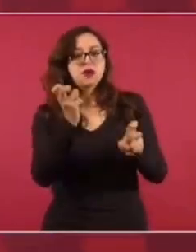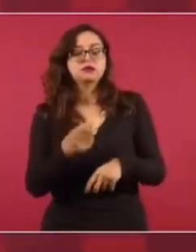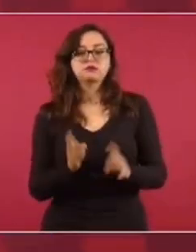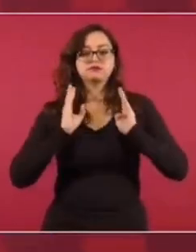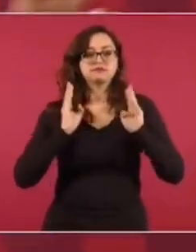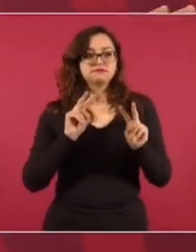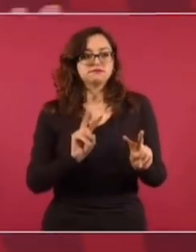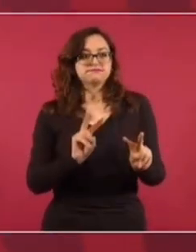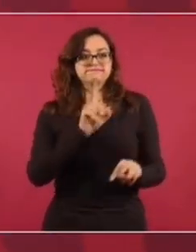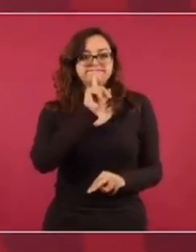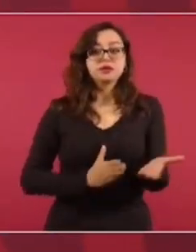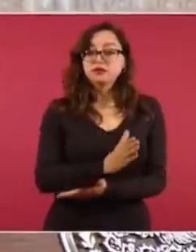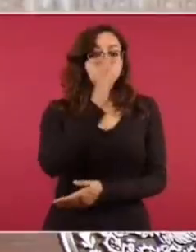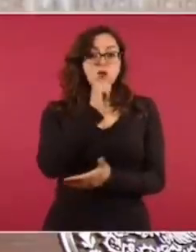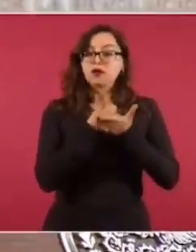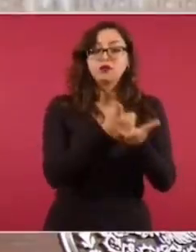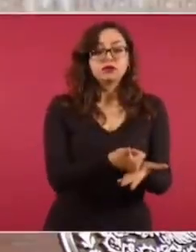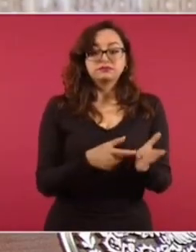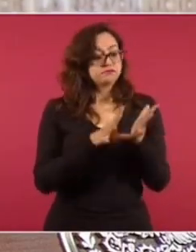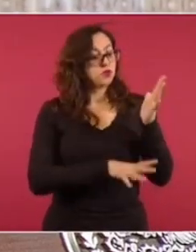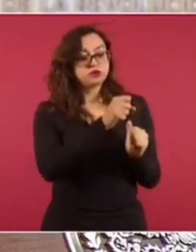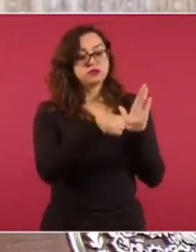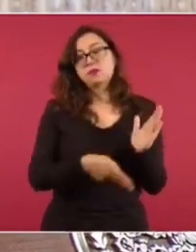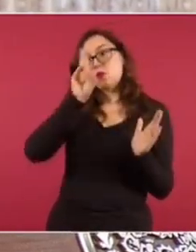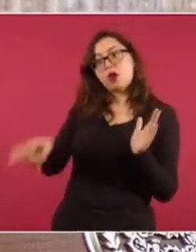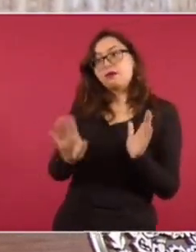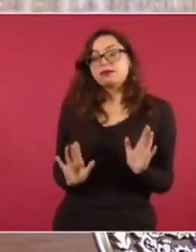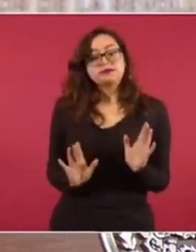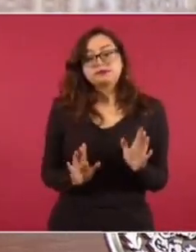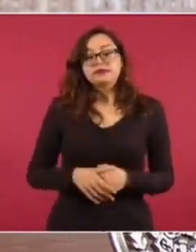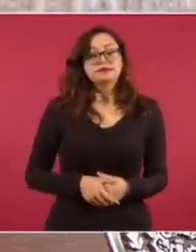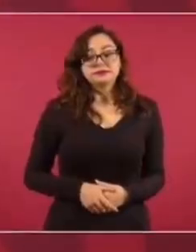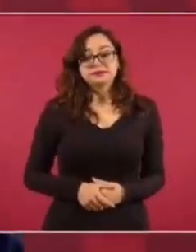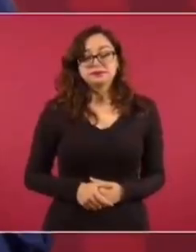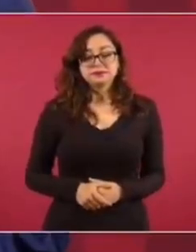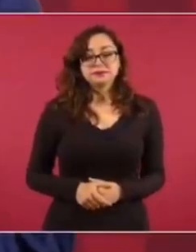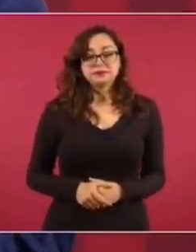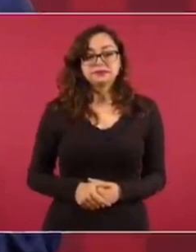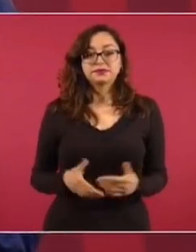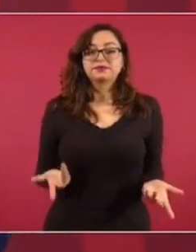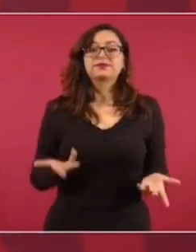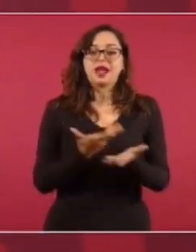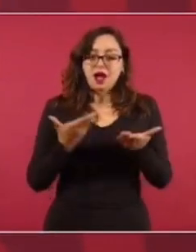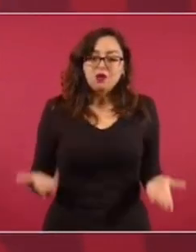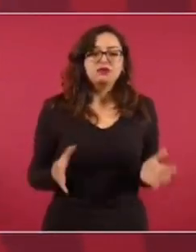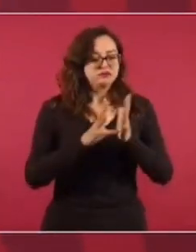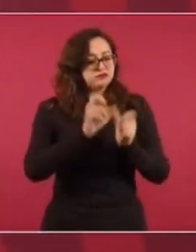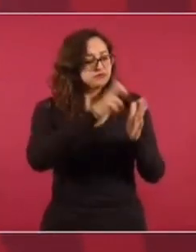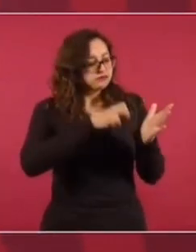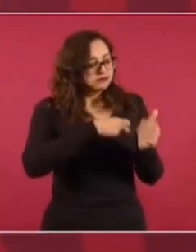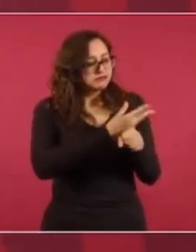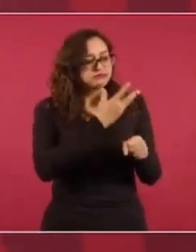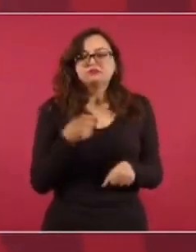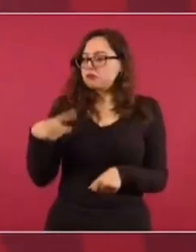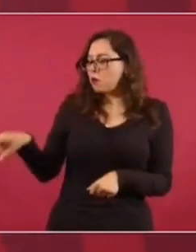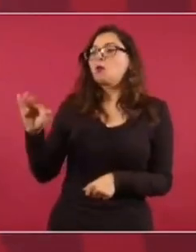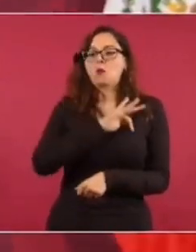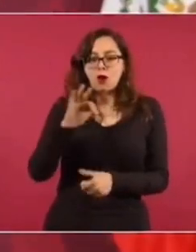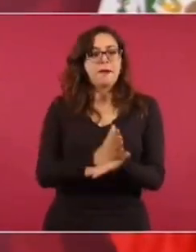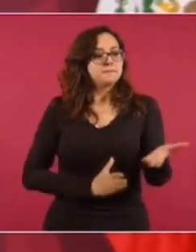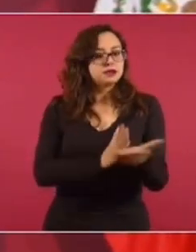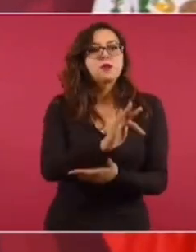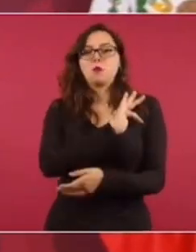y no participaba, porque legalmente estaban impedidos. Ahora sí participan y